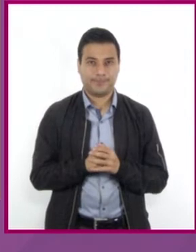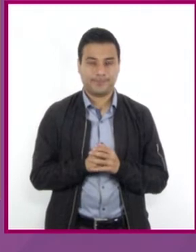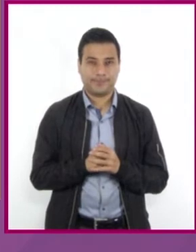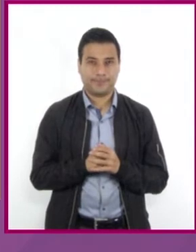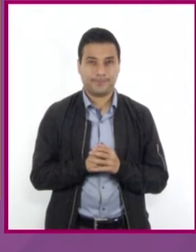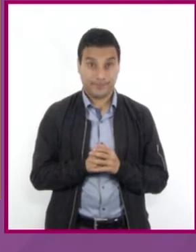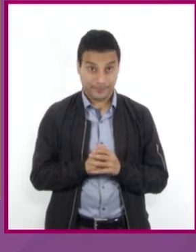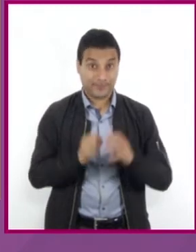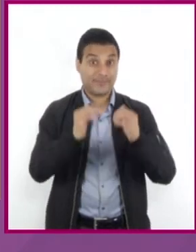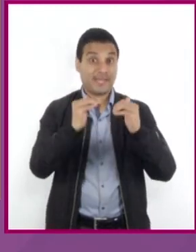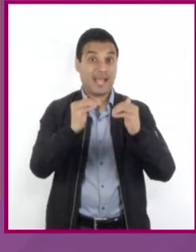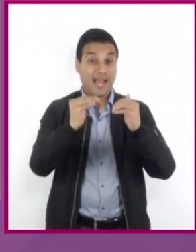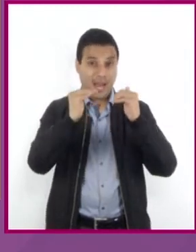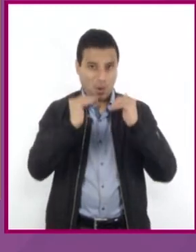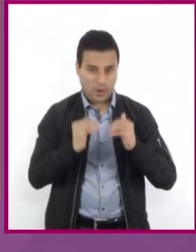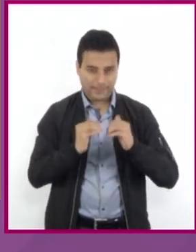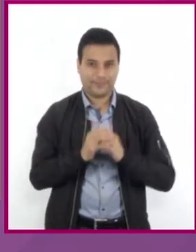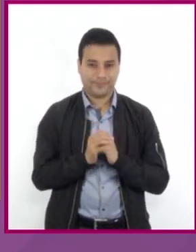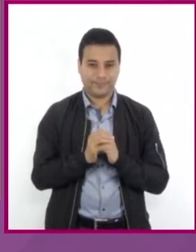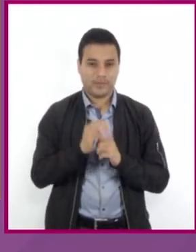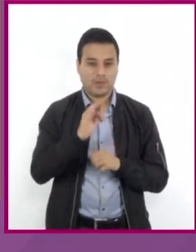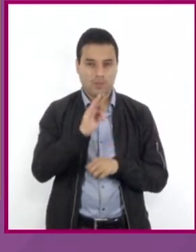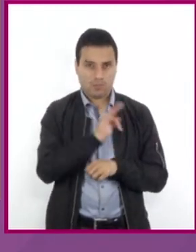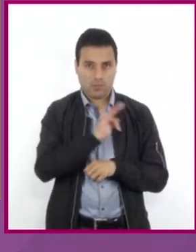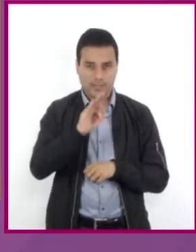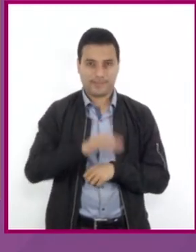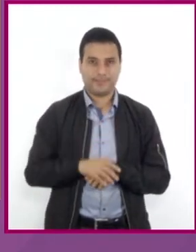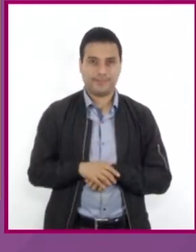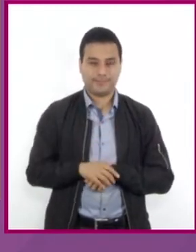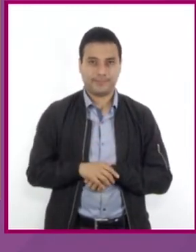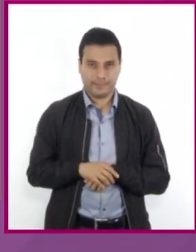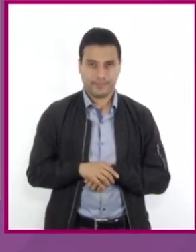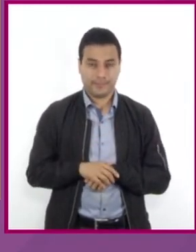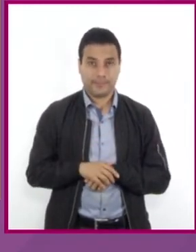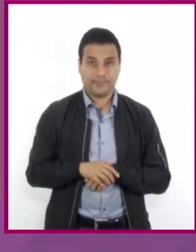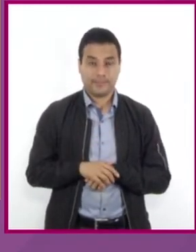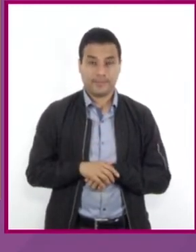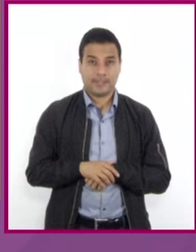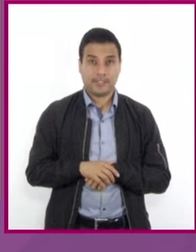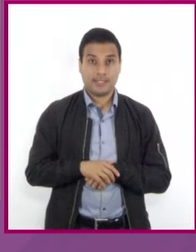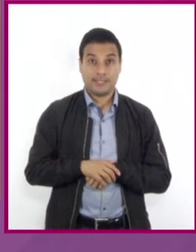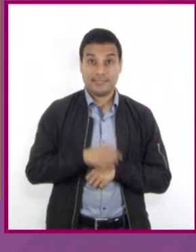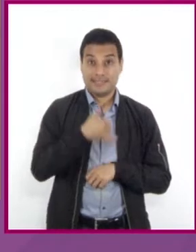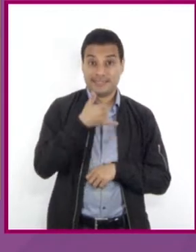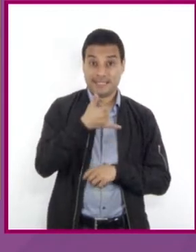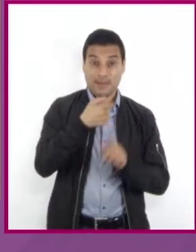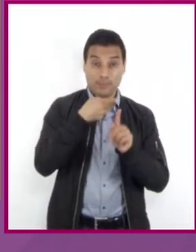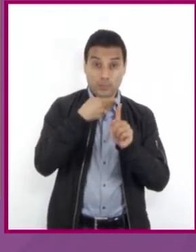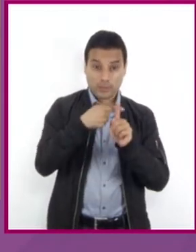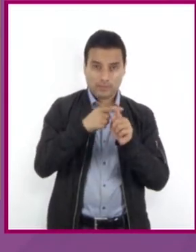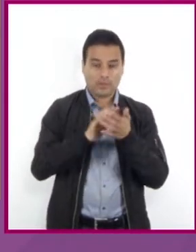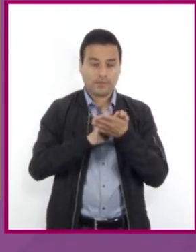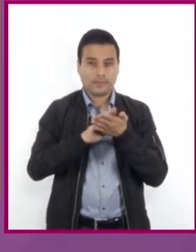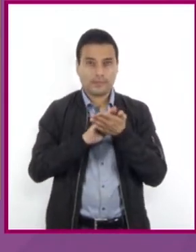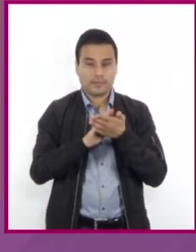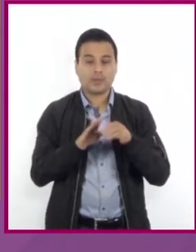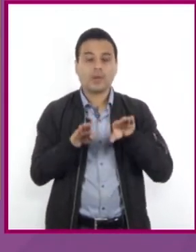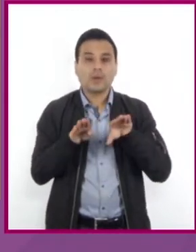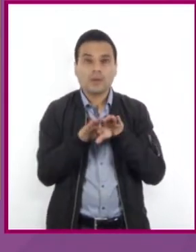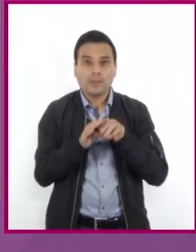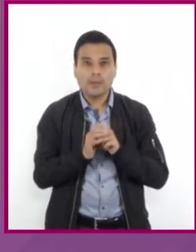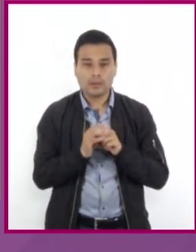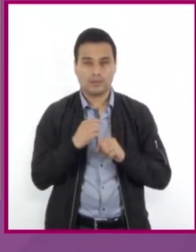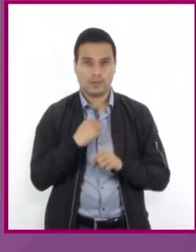Ahora, podemos cancelar Y positivo del miembro derecho de la igualdad al sumar su inverso